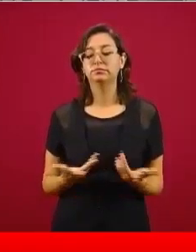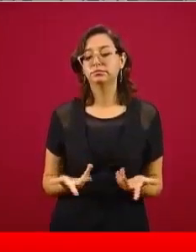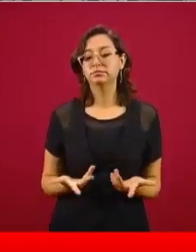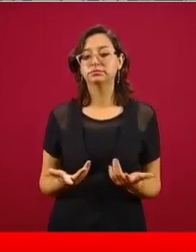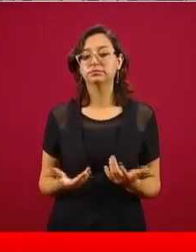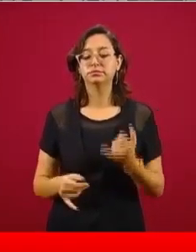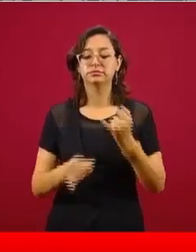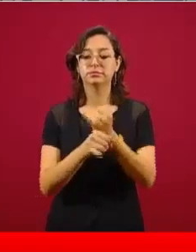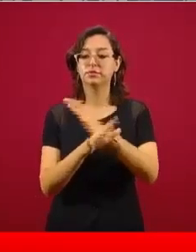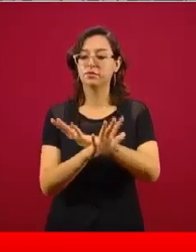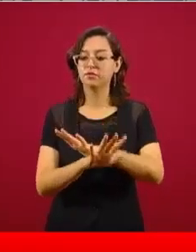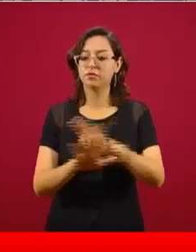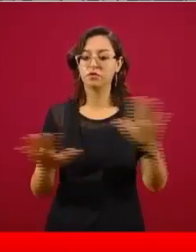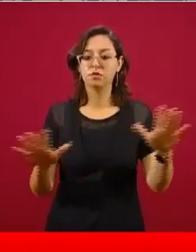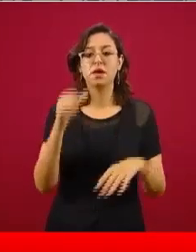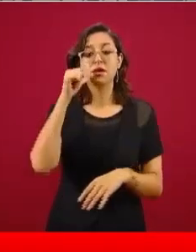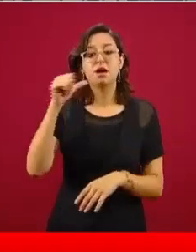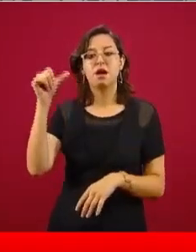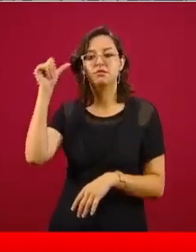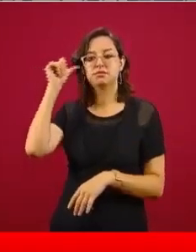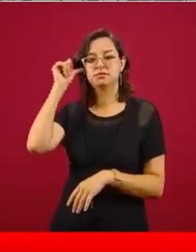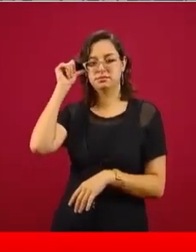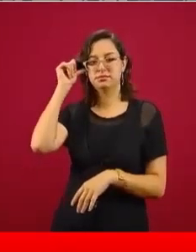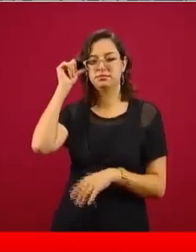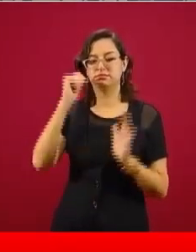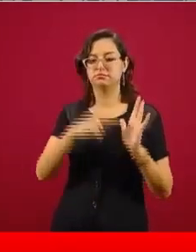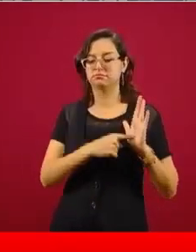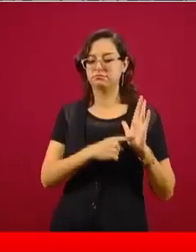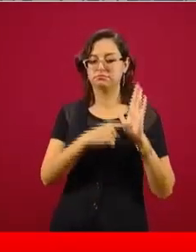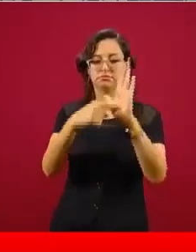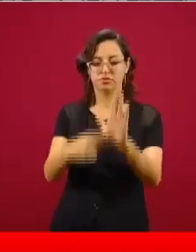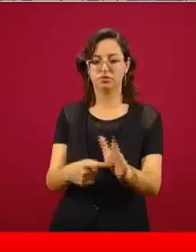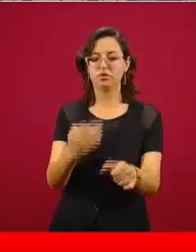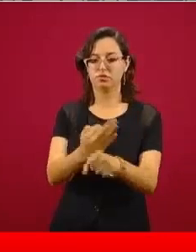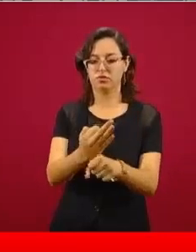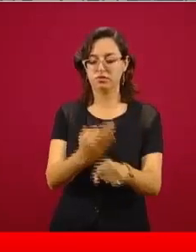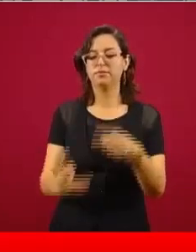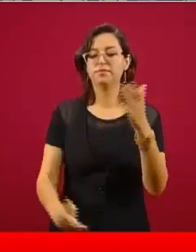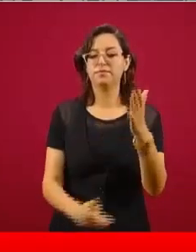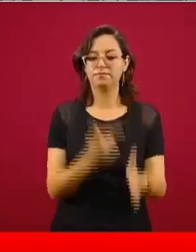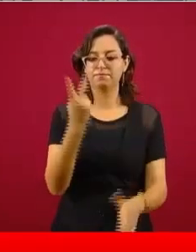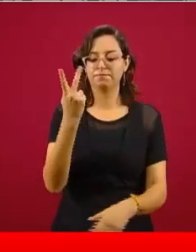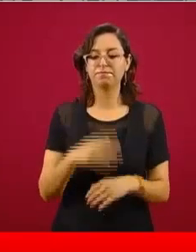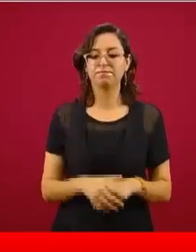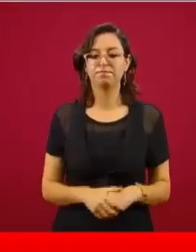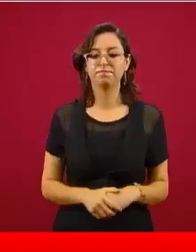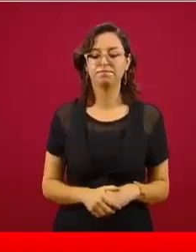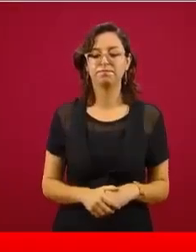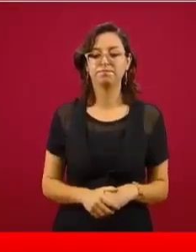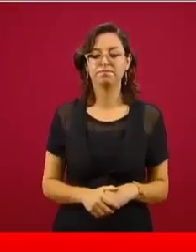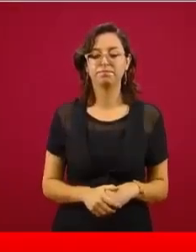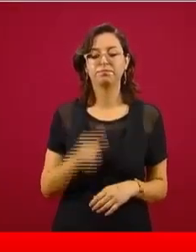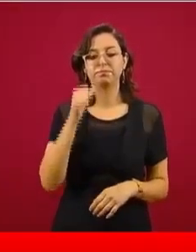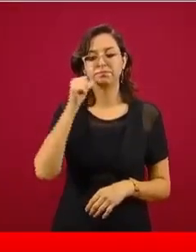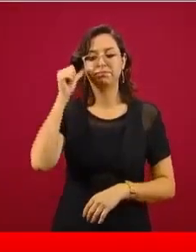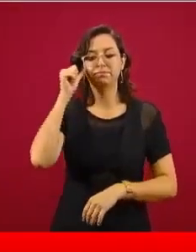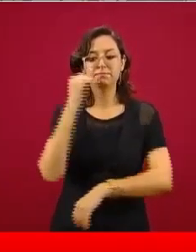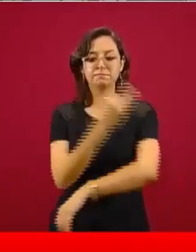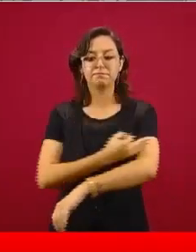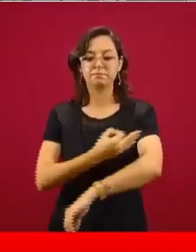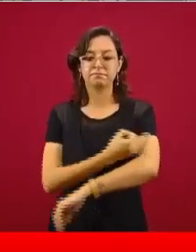informe técnico que presentamos ayer y voy a comentar algunos detalles específicos. Este es el corte de ayer por la tarde.